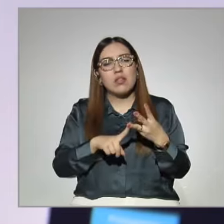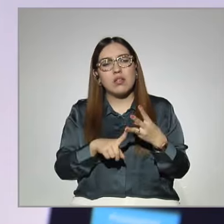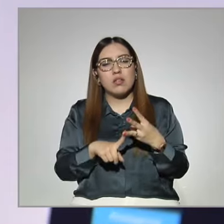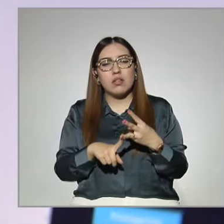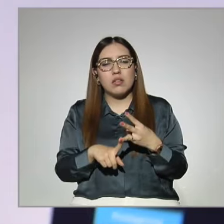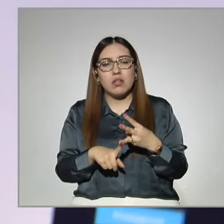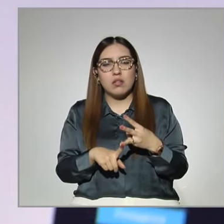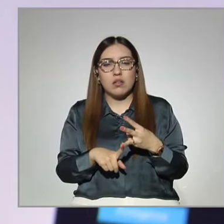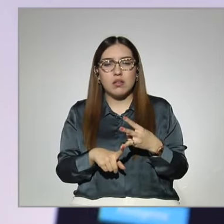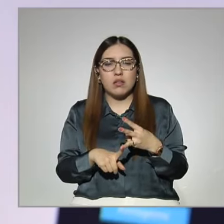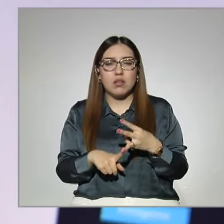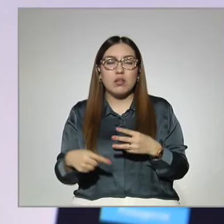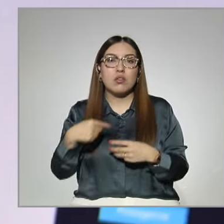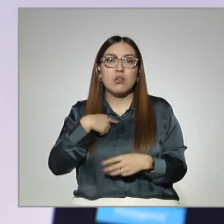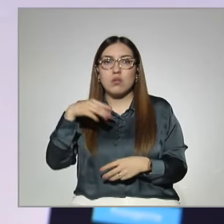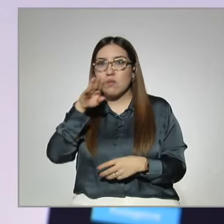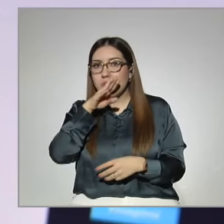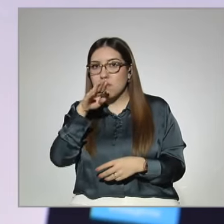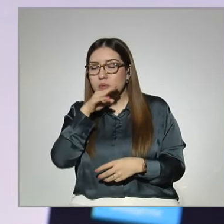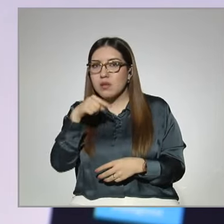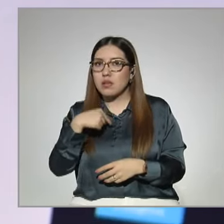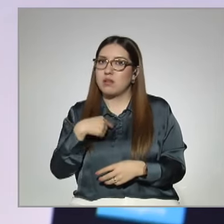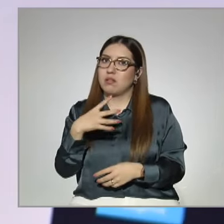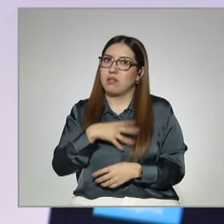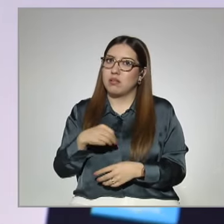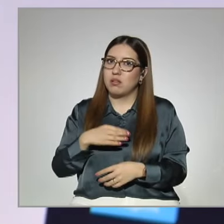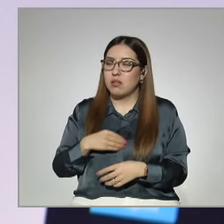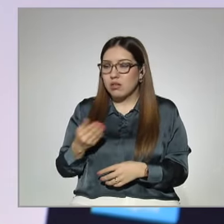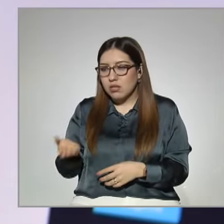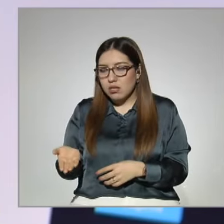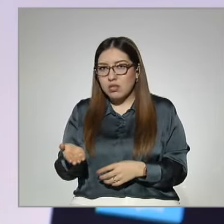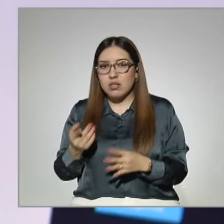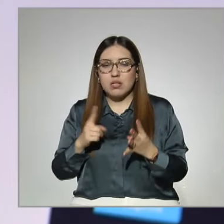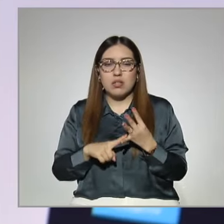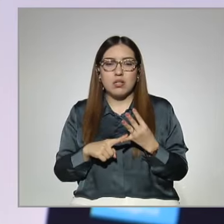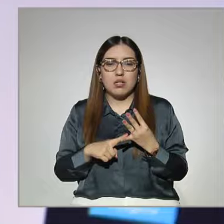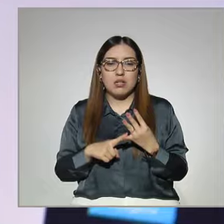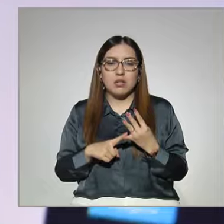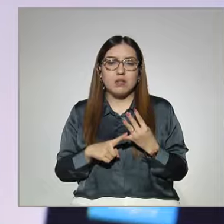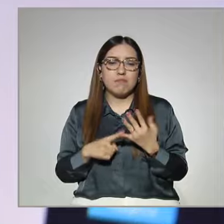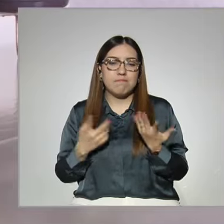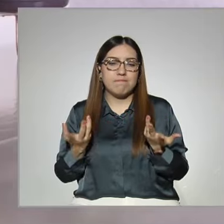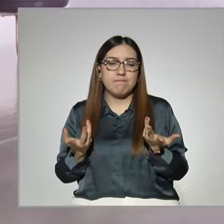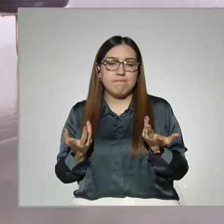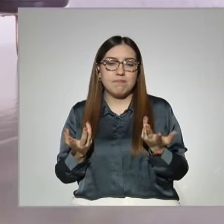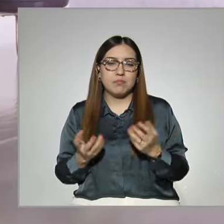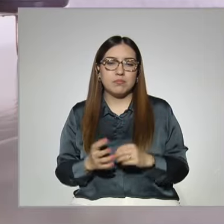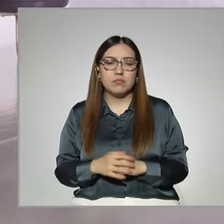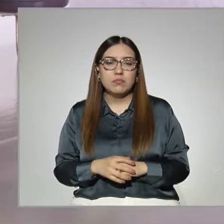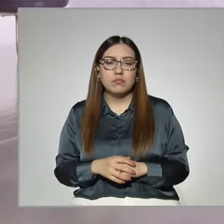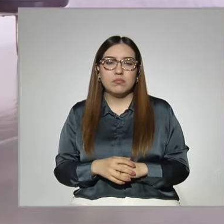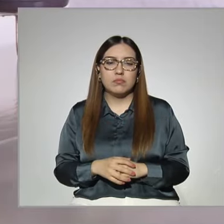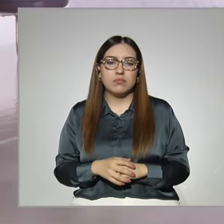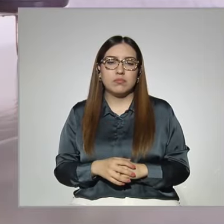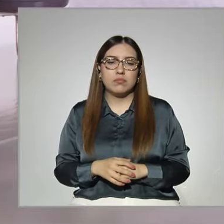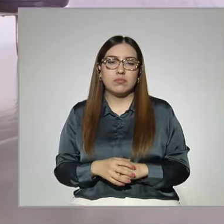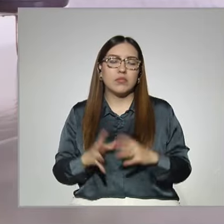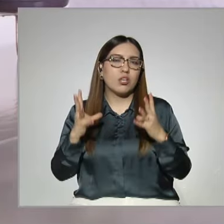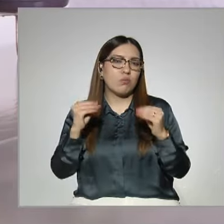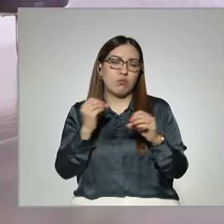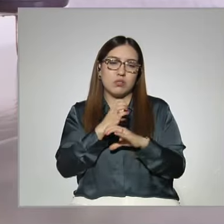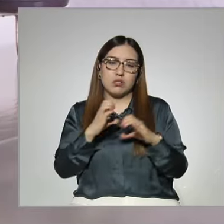caso, ocupaciones como mamá aparte, o sea, mi mamá como hija al final del día. Entonces, pues, son muchas cosas,